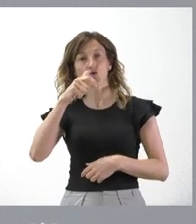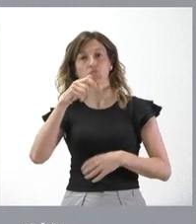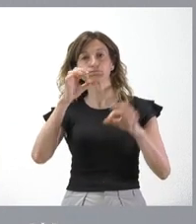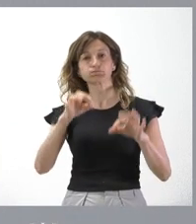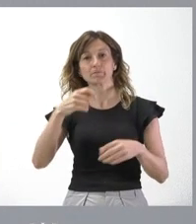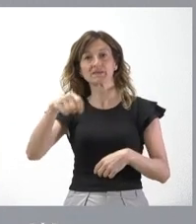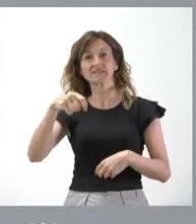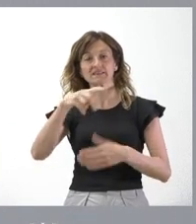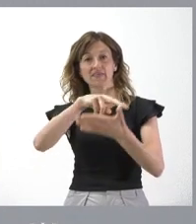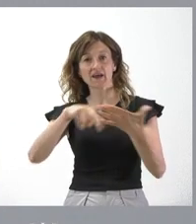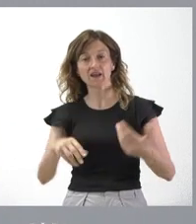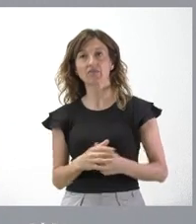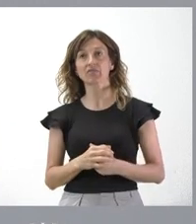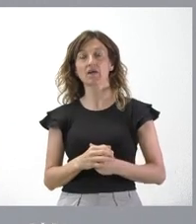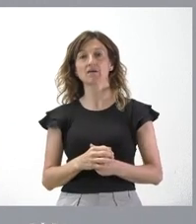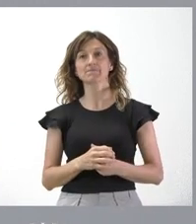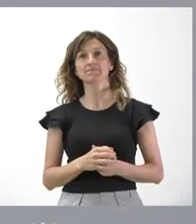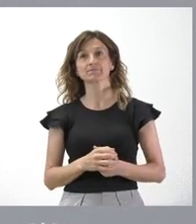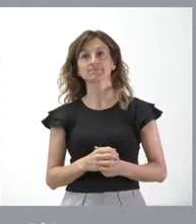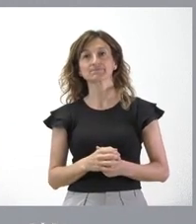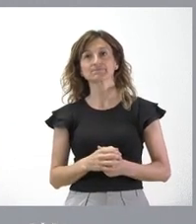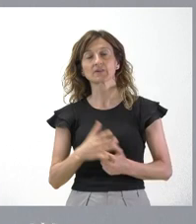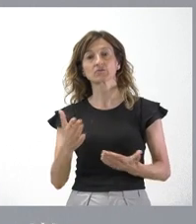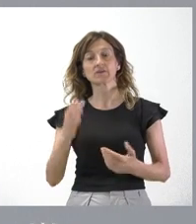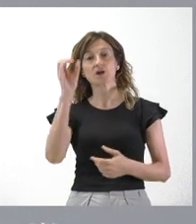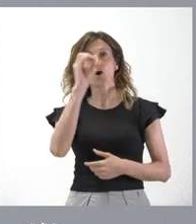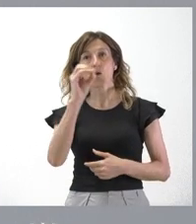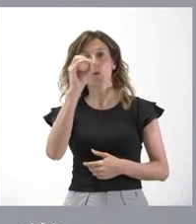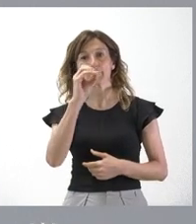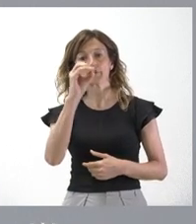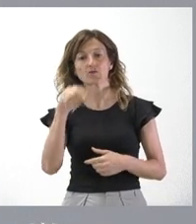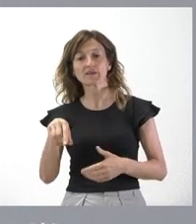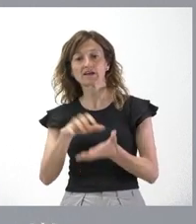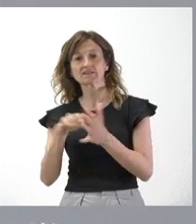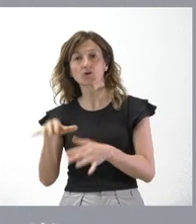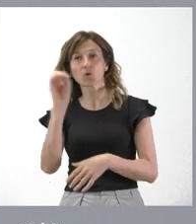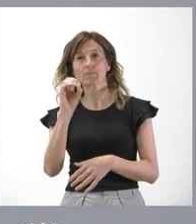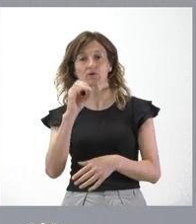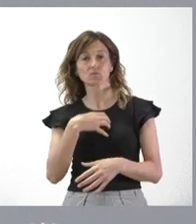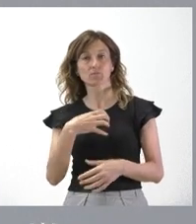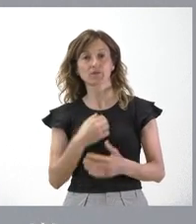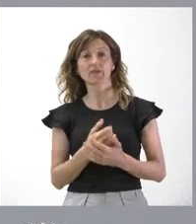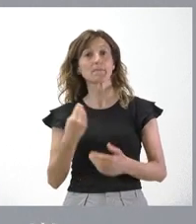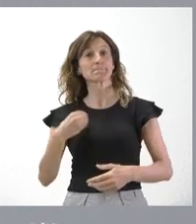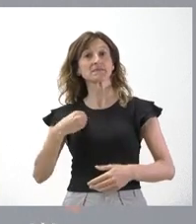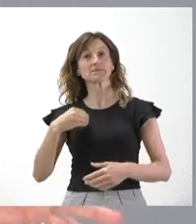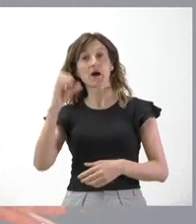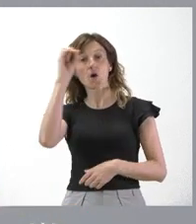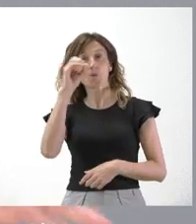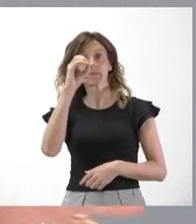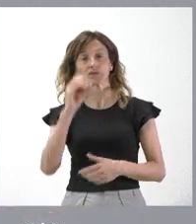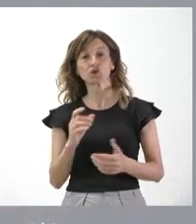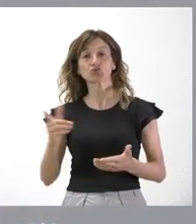Junta de Galicia, y, por tanto, en ningún caso puedo haber opinado sobre lo que hicimos desde Castilla y León. Es la misma posición que hemos mantenido todas